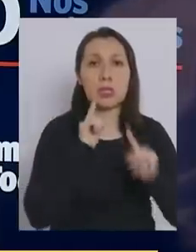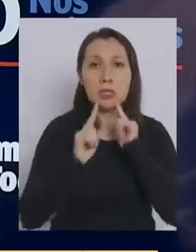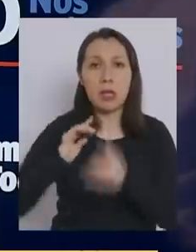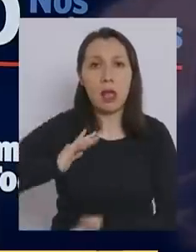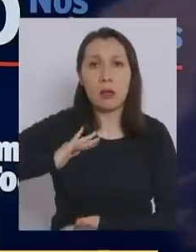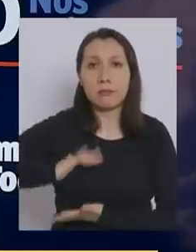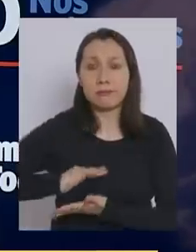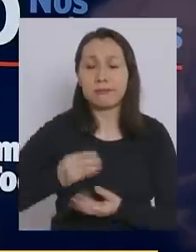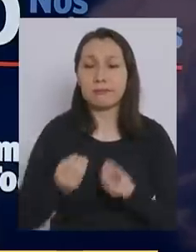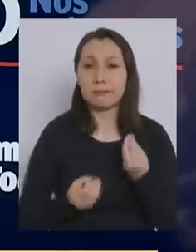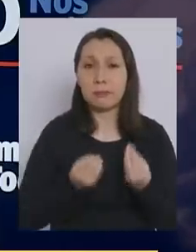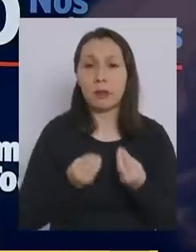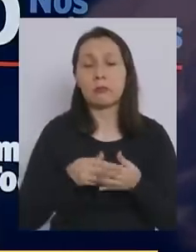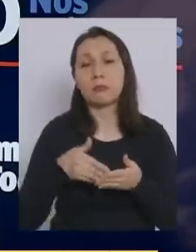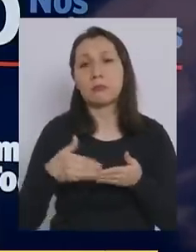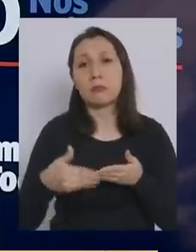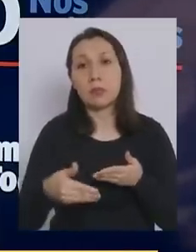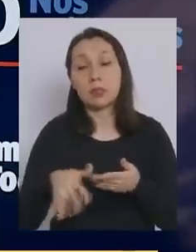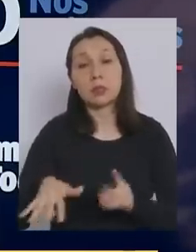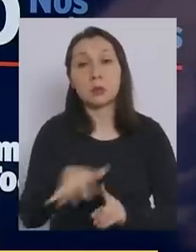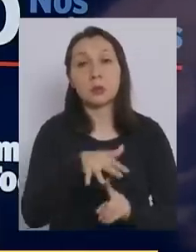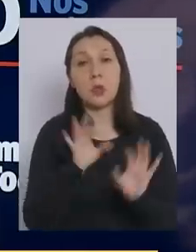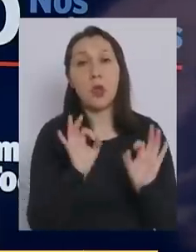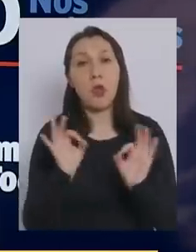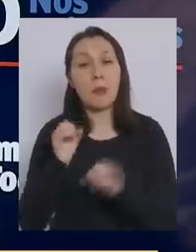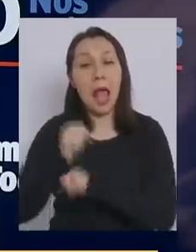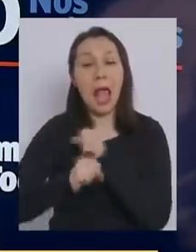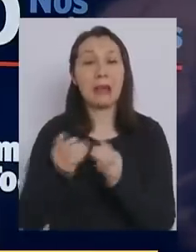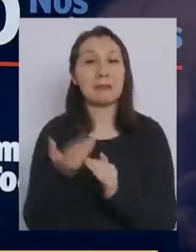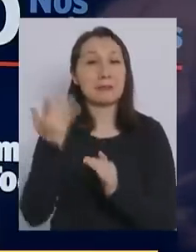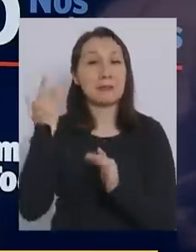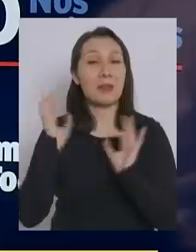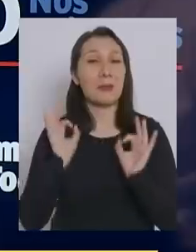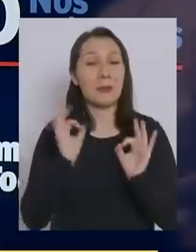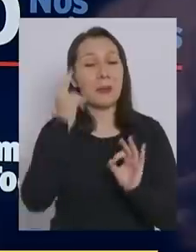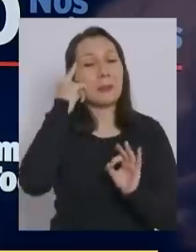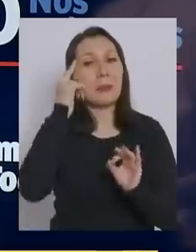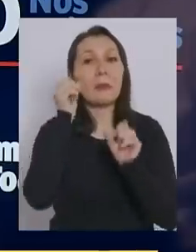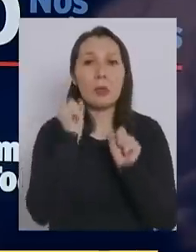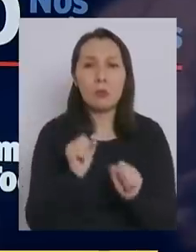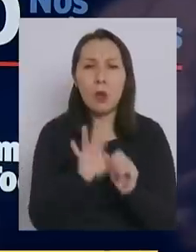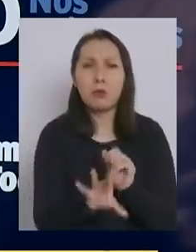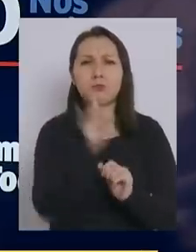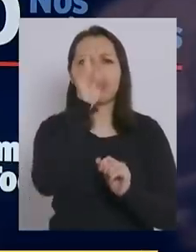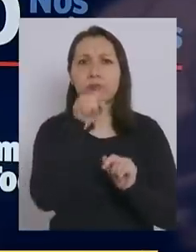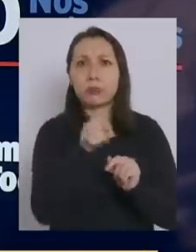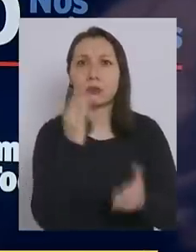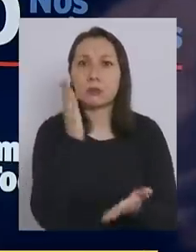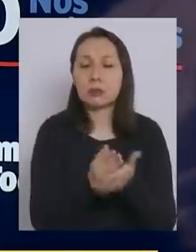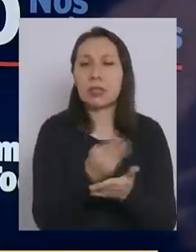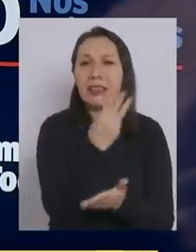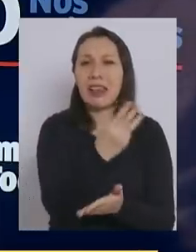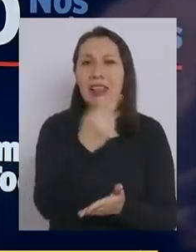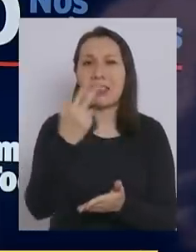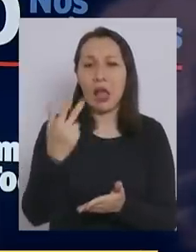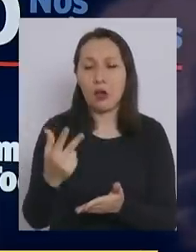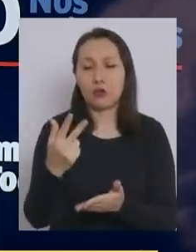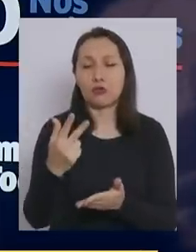es que en días, situaciones normales, en años normales, nosotros podemos diagnosticar hasta 38